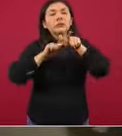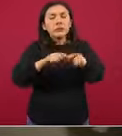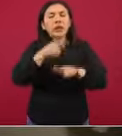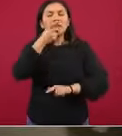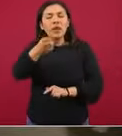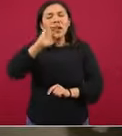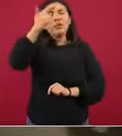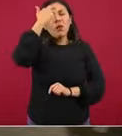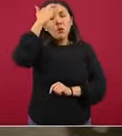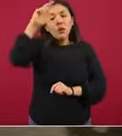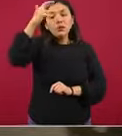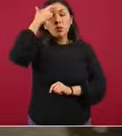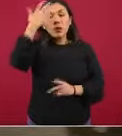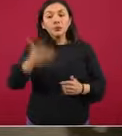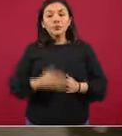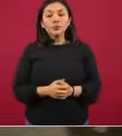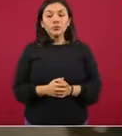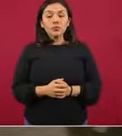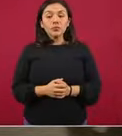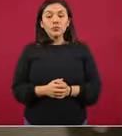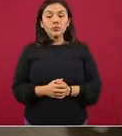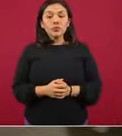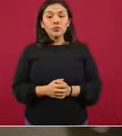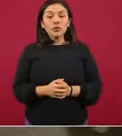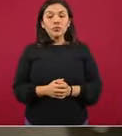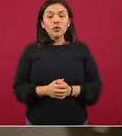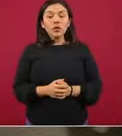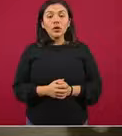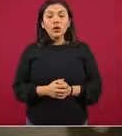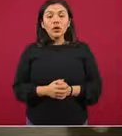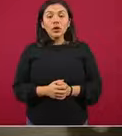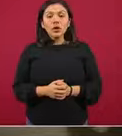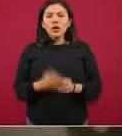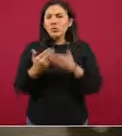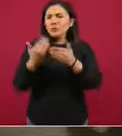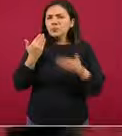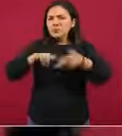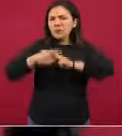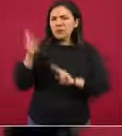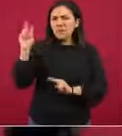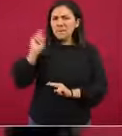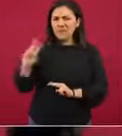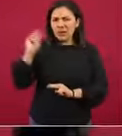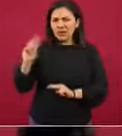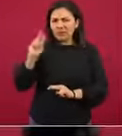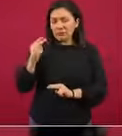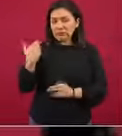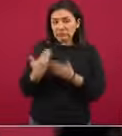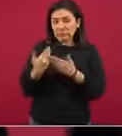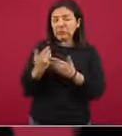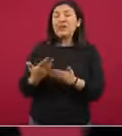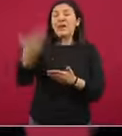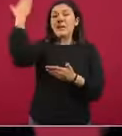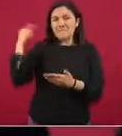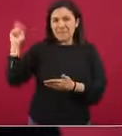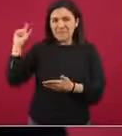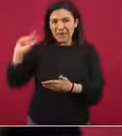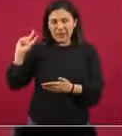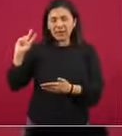recordando esto. Desde... Desde el viernes pasado, no este, sino el pasado anterior,